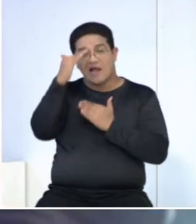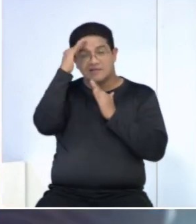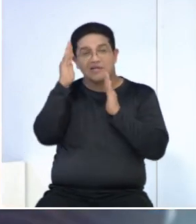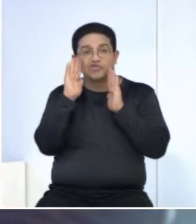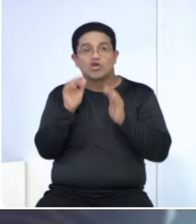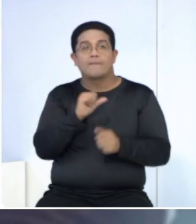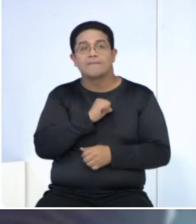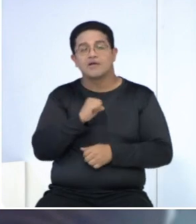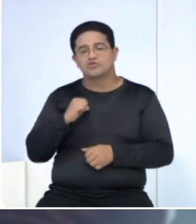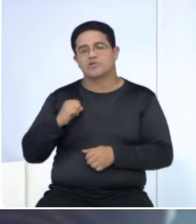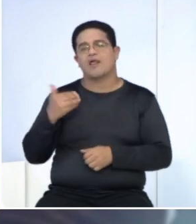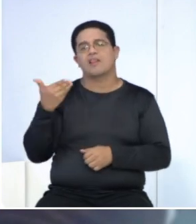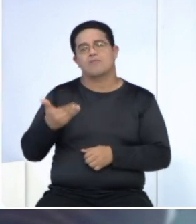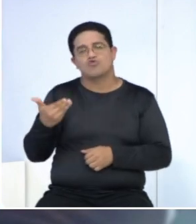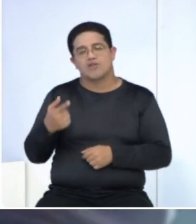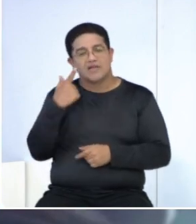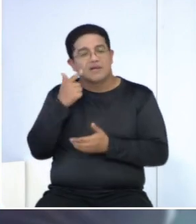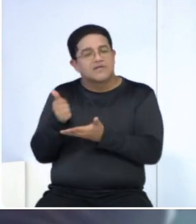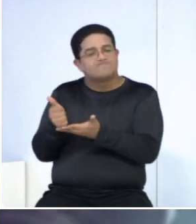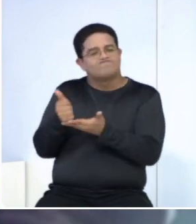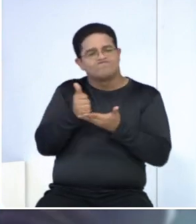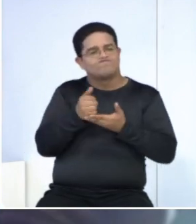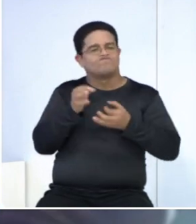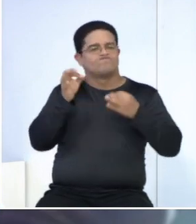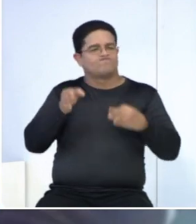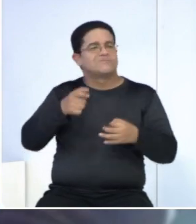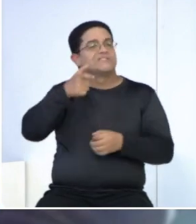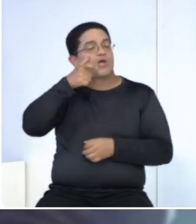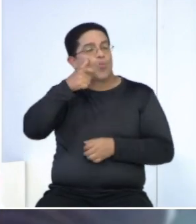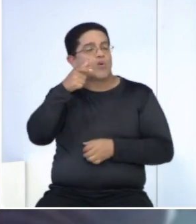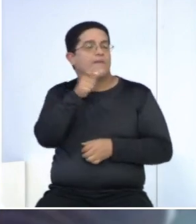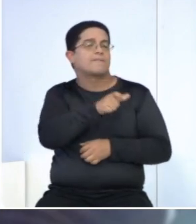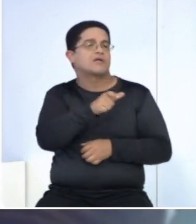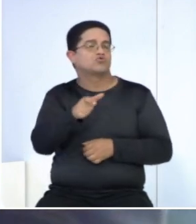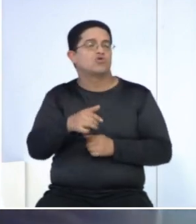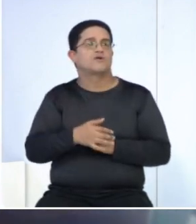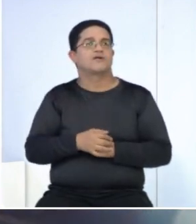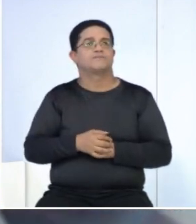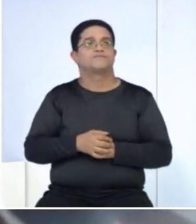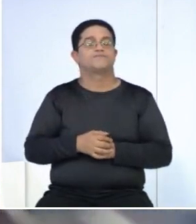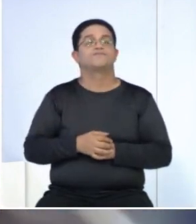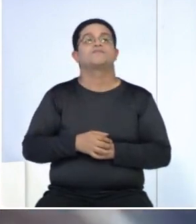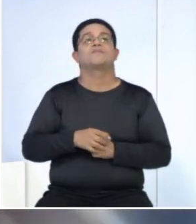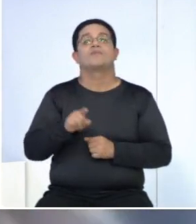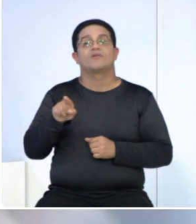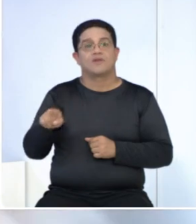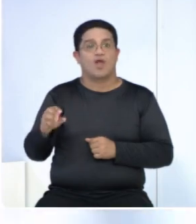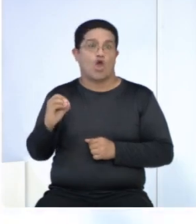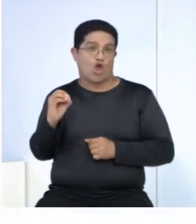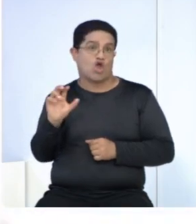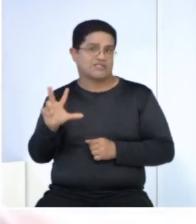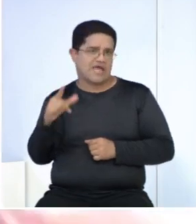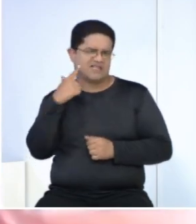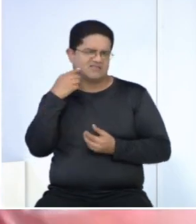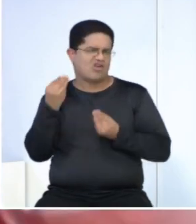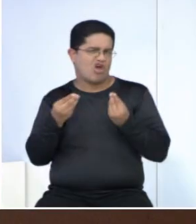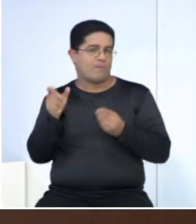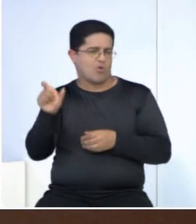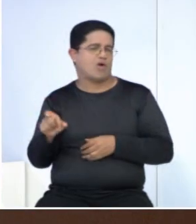esenciales para maximizar la seguridad del paciente durante el proceso de aplicación de la ozonoterapia.